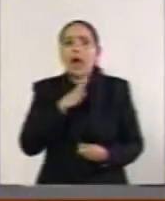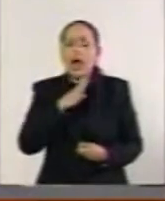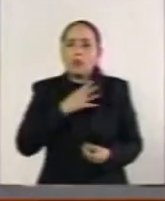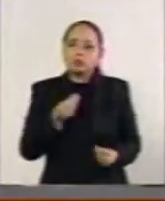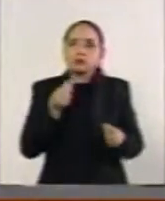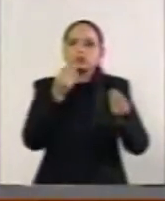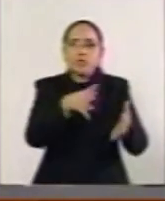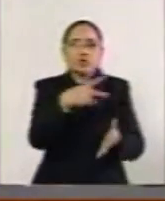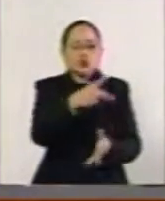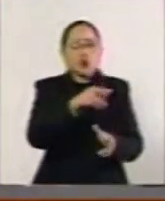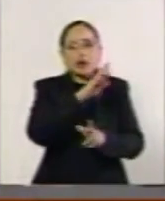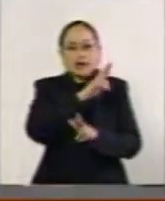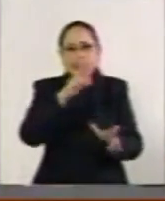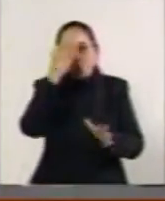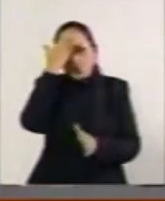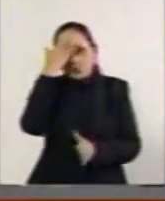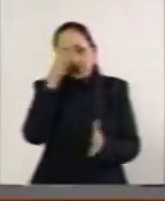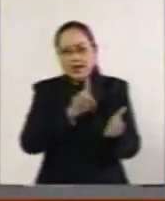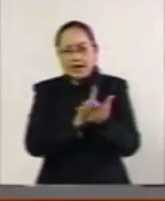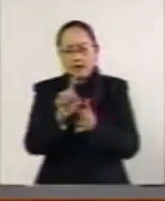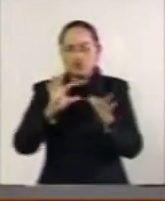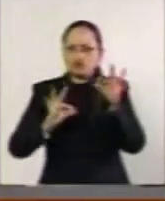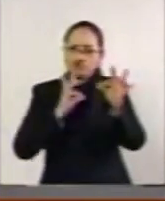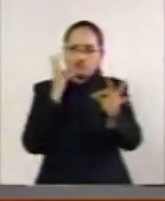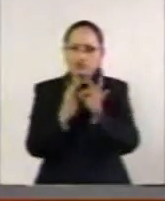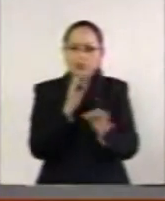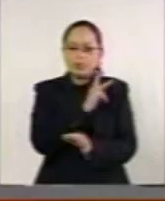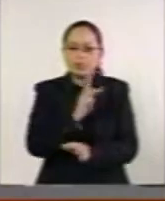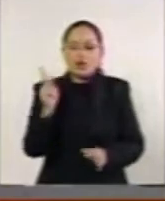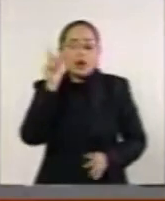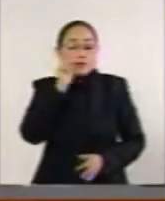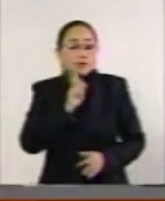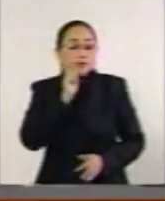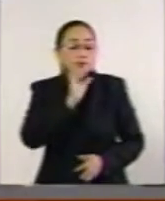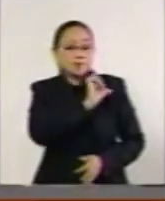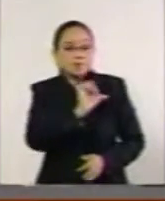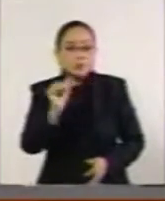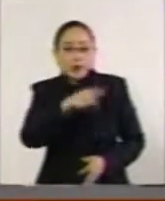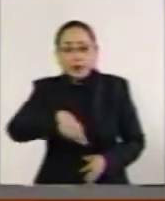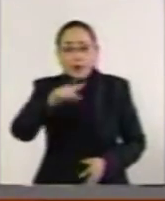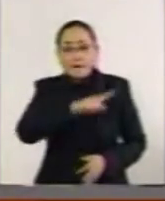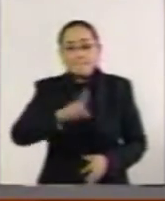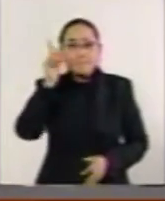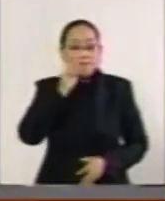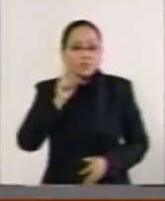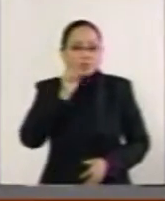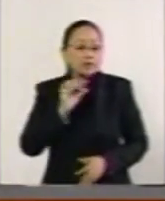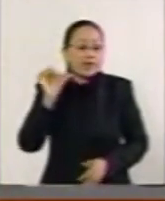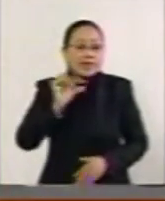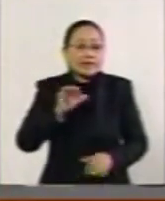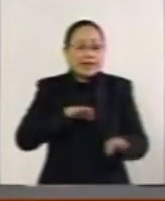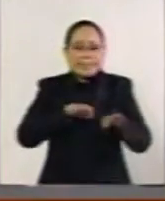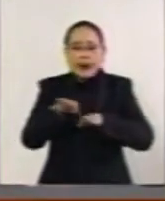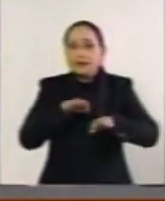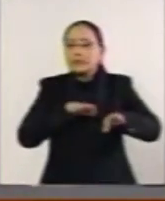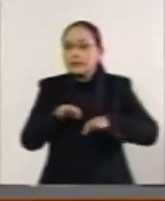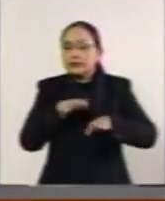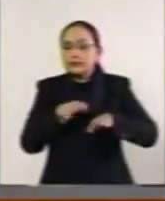del reconocimiento de sus derechos plenos de todas estas mujeres que hoy trabajan